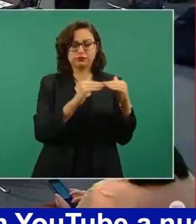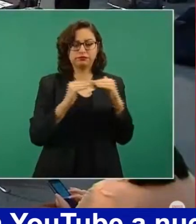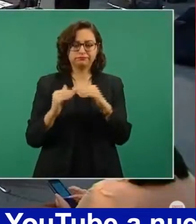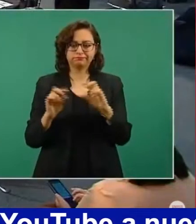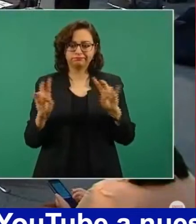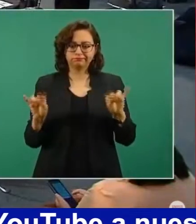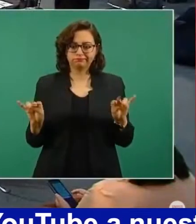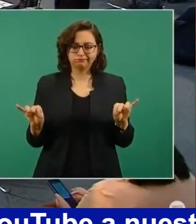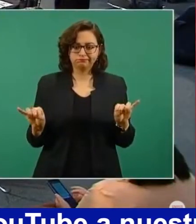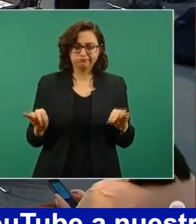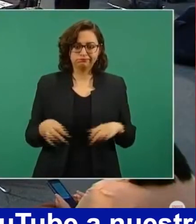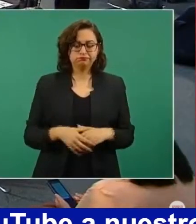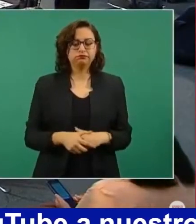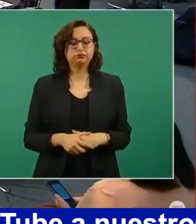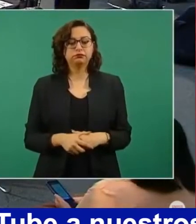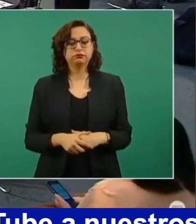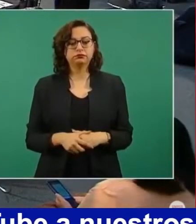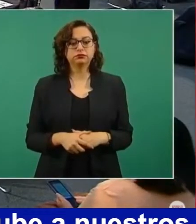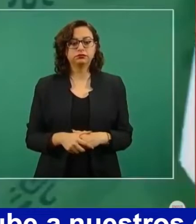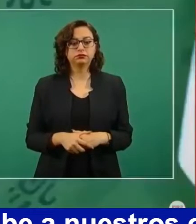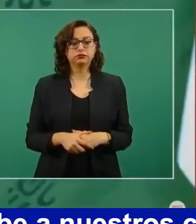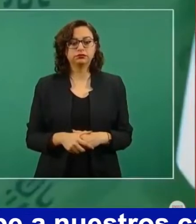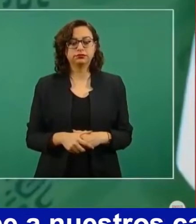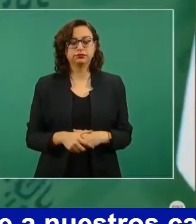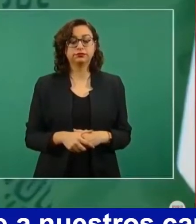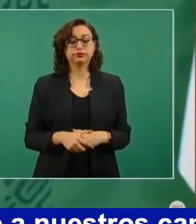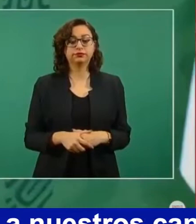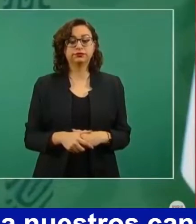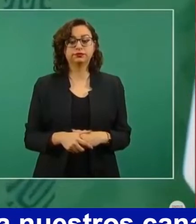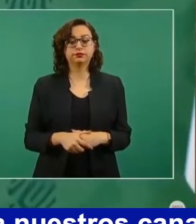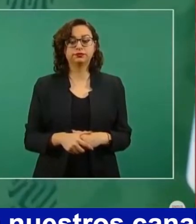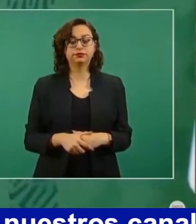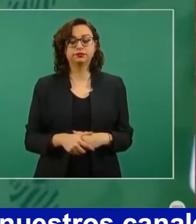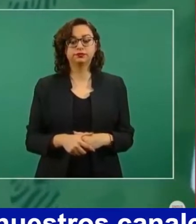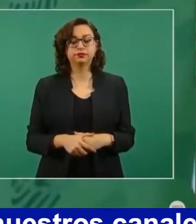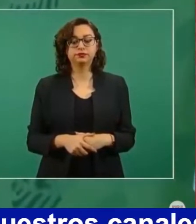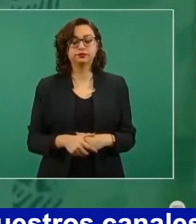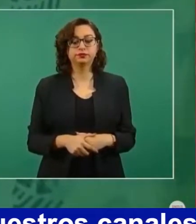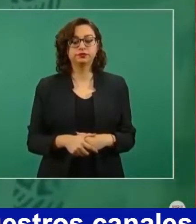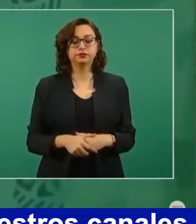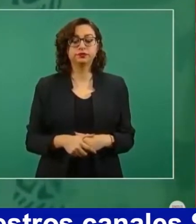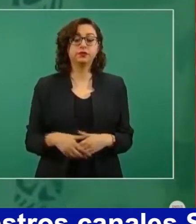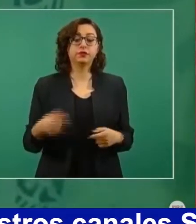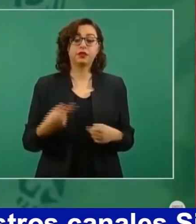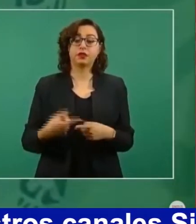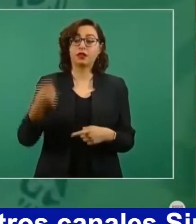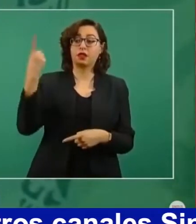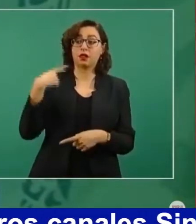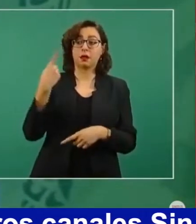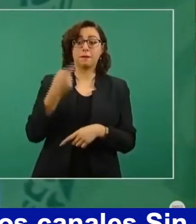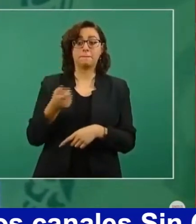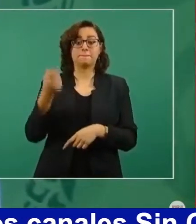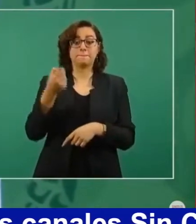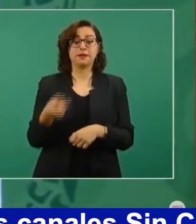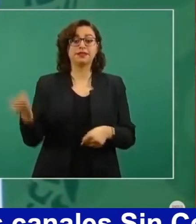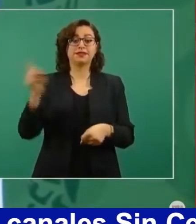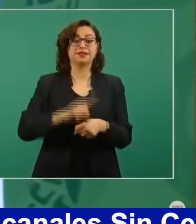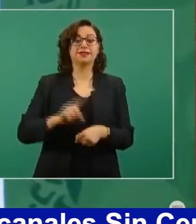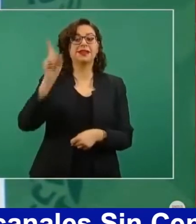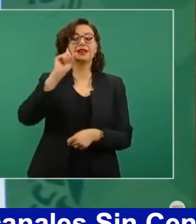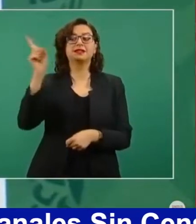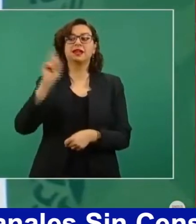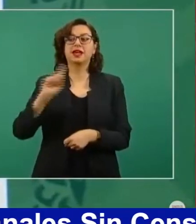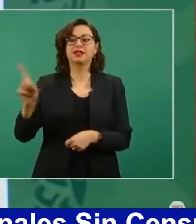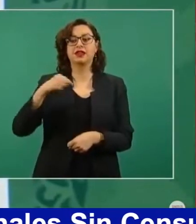20 días fui a una gira a Zacatecas. Me plantearon